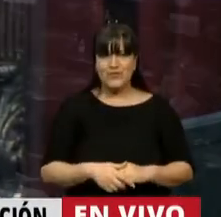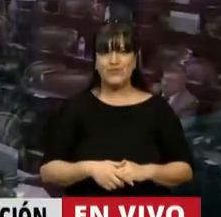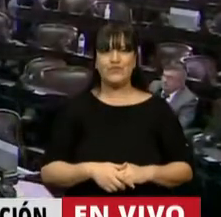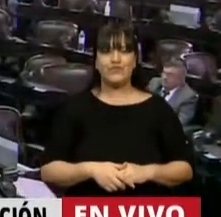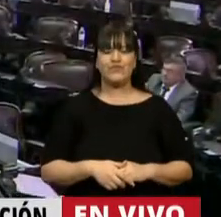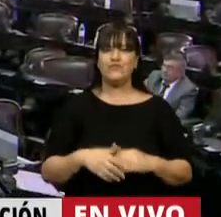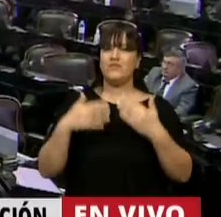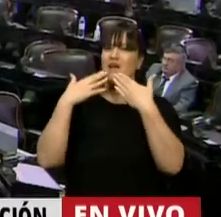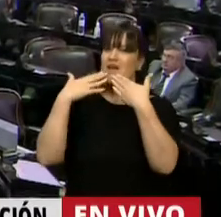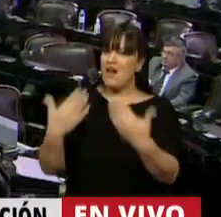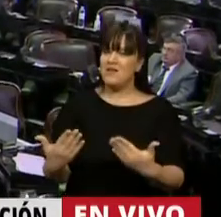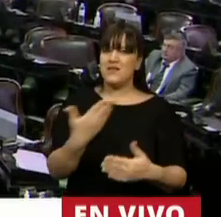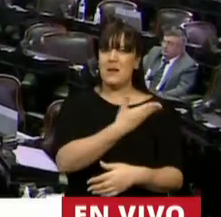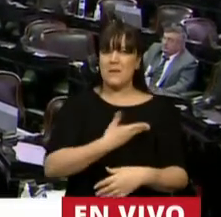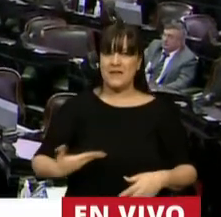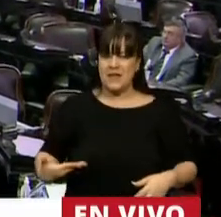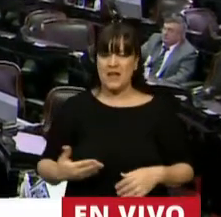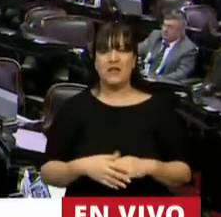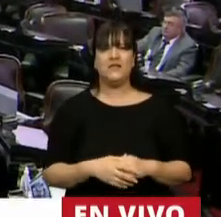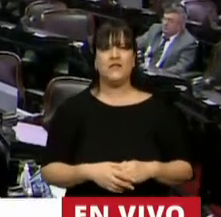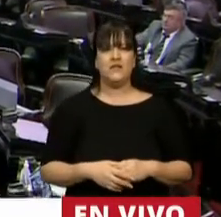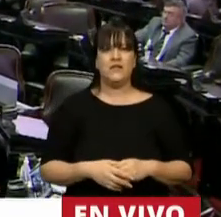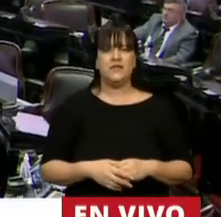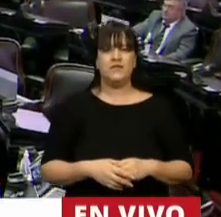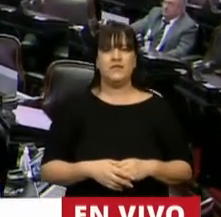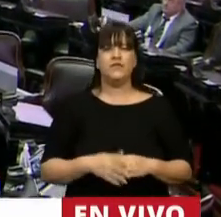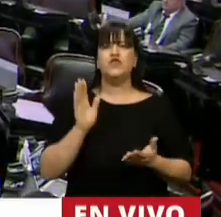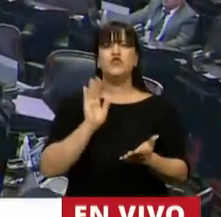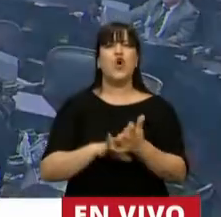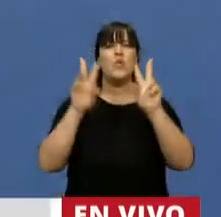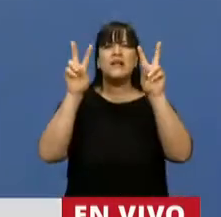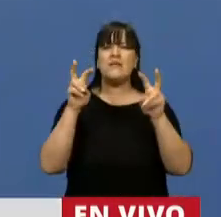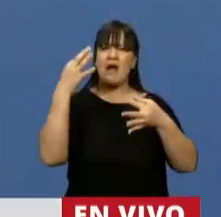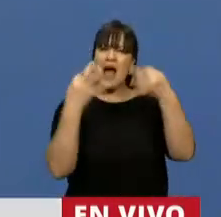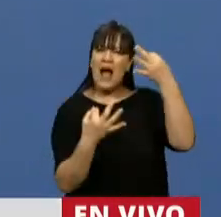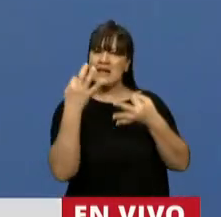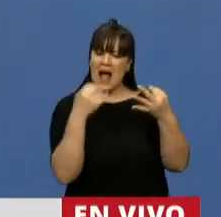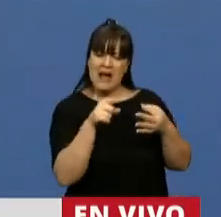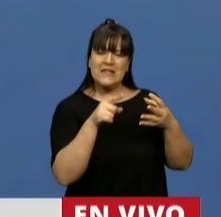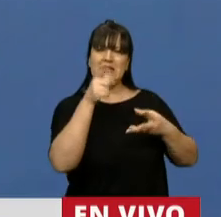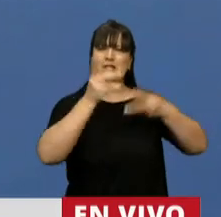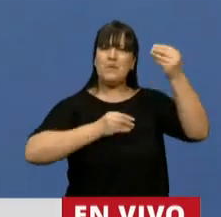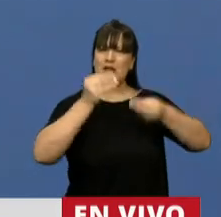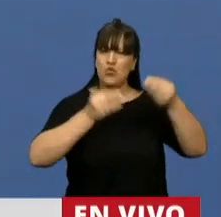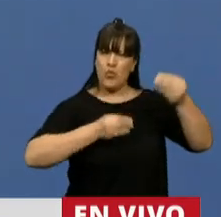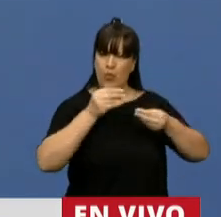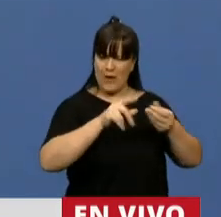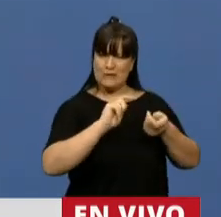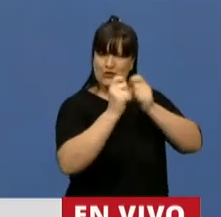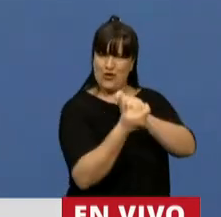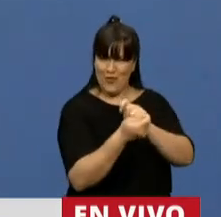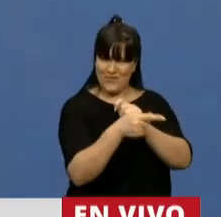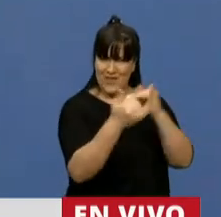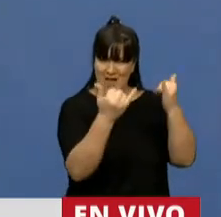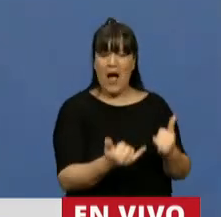Gracias, señor Presidente. Con respecto al análisis de esta adecuación presupuestaria, no